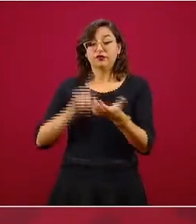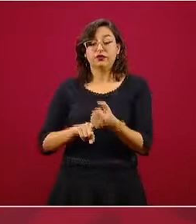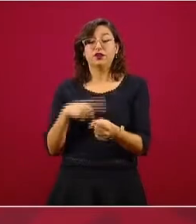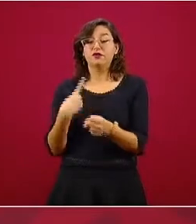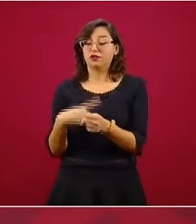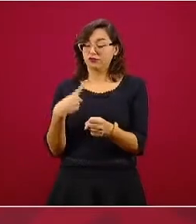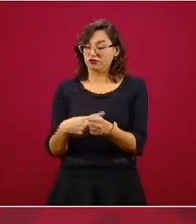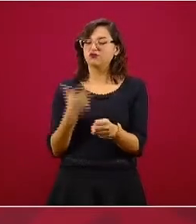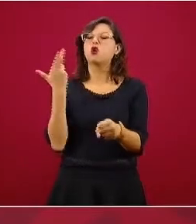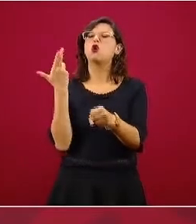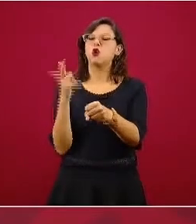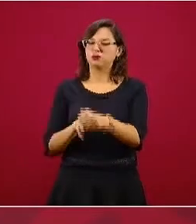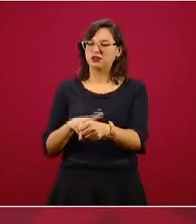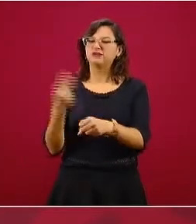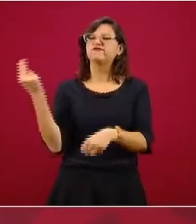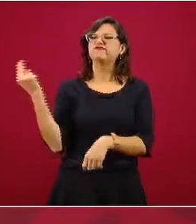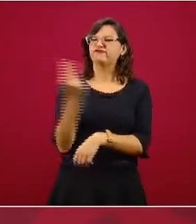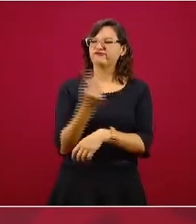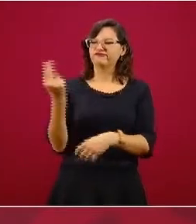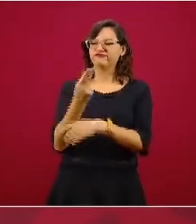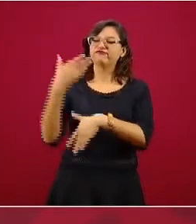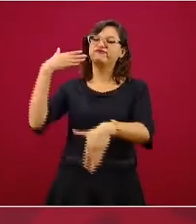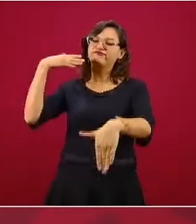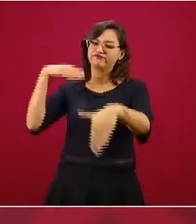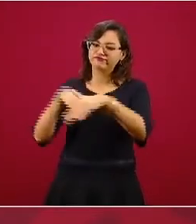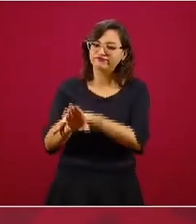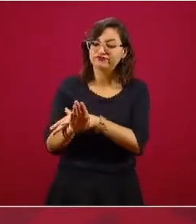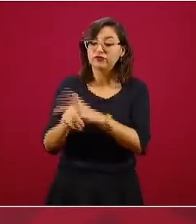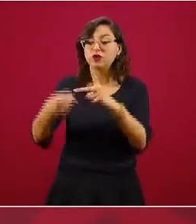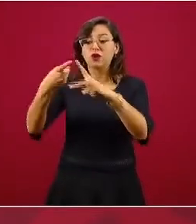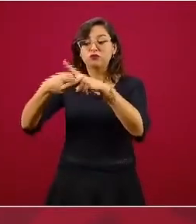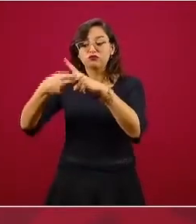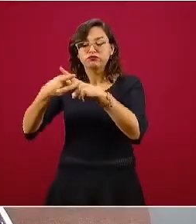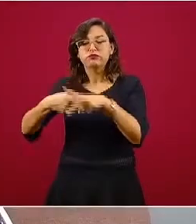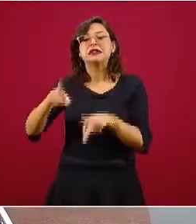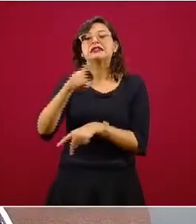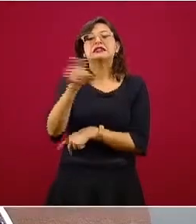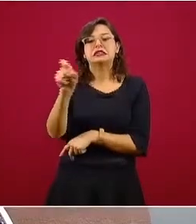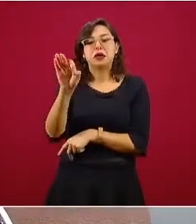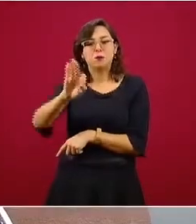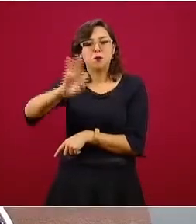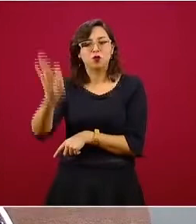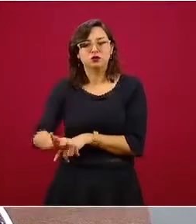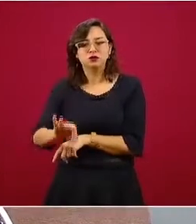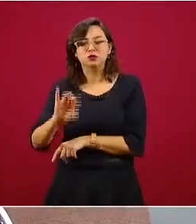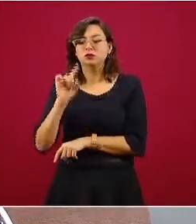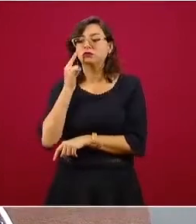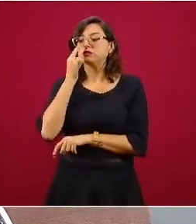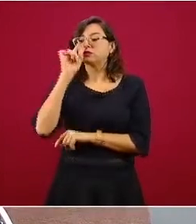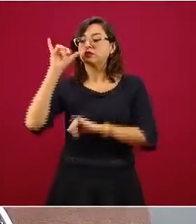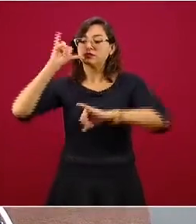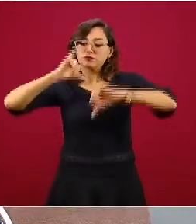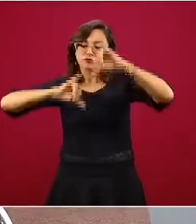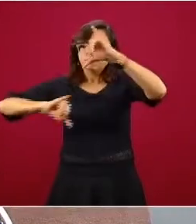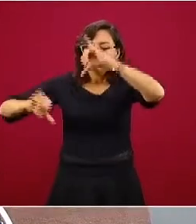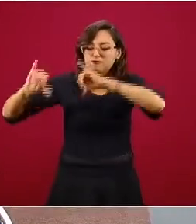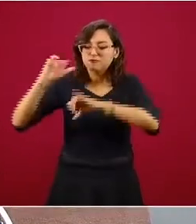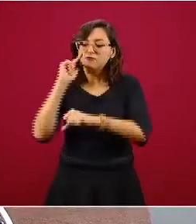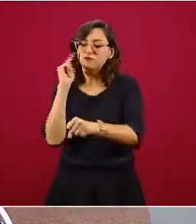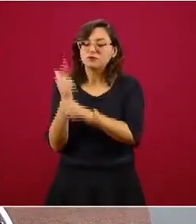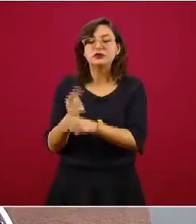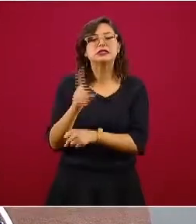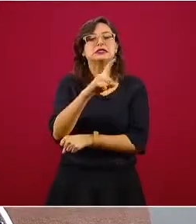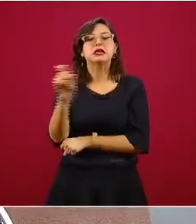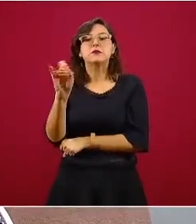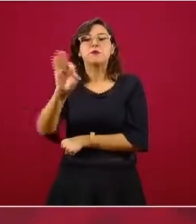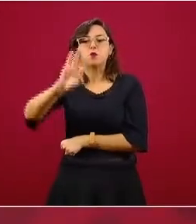para necesitar hospitalización, se deben contar al 100% y se les deben hacer muestras de laboratorio para el diagnóstico al